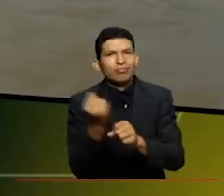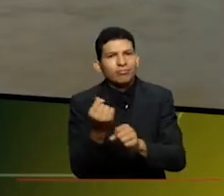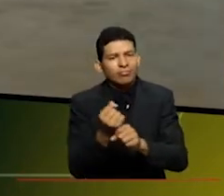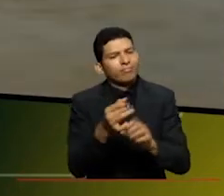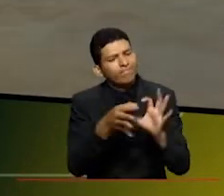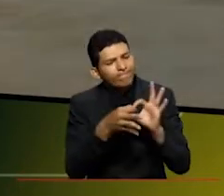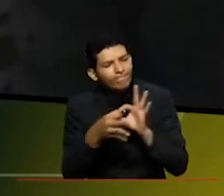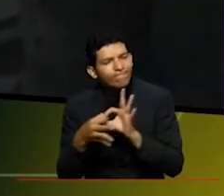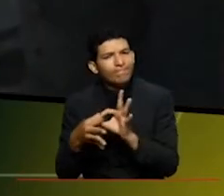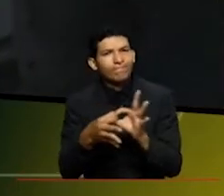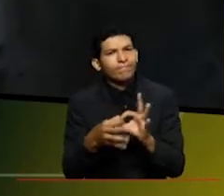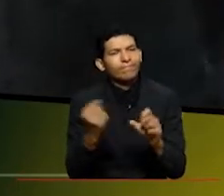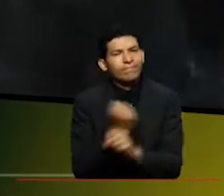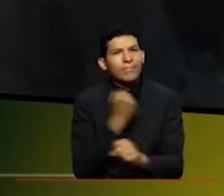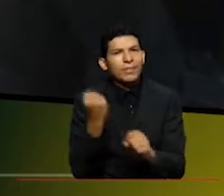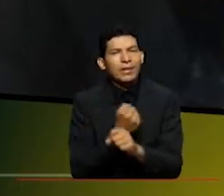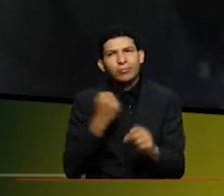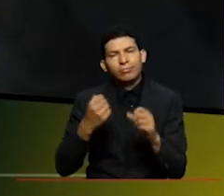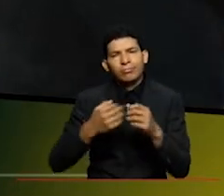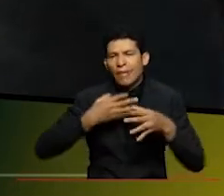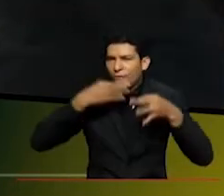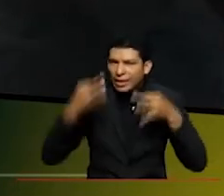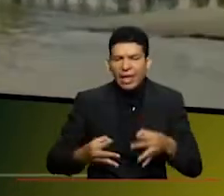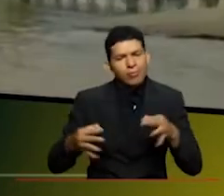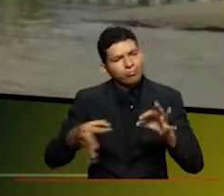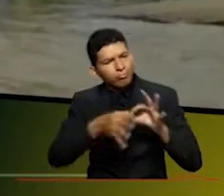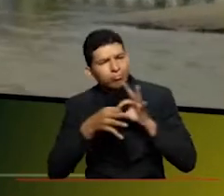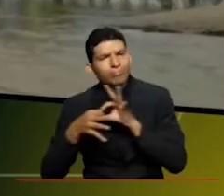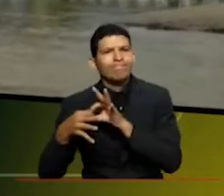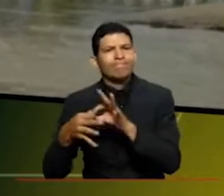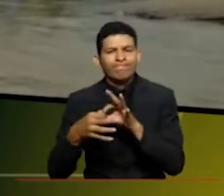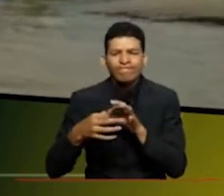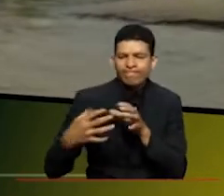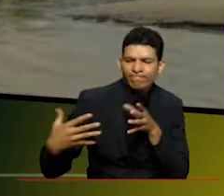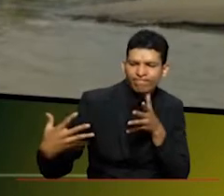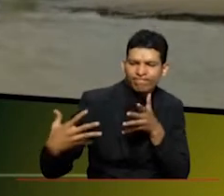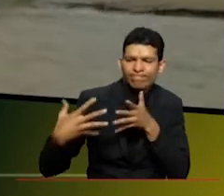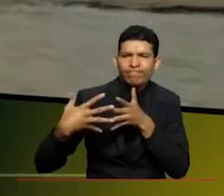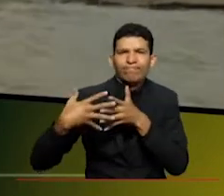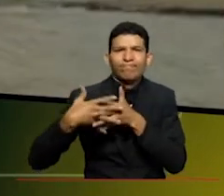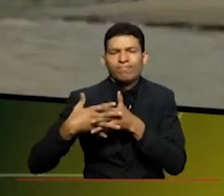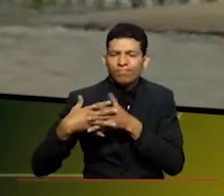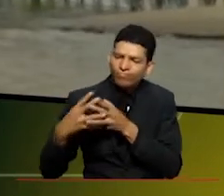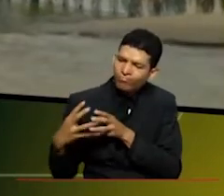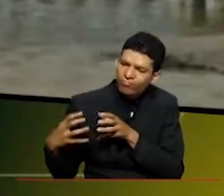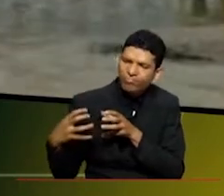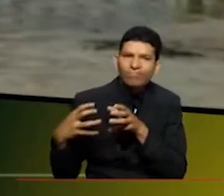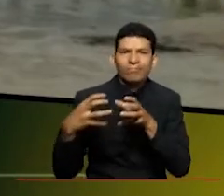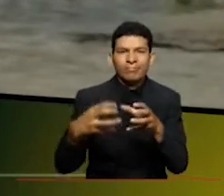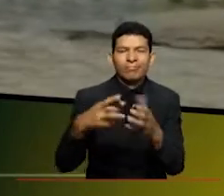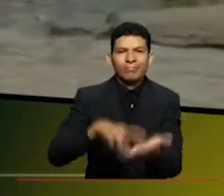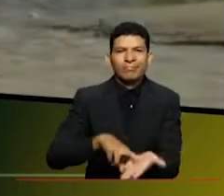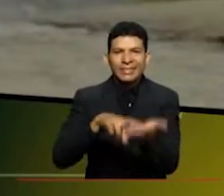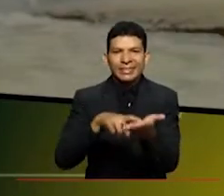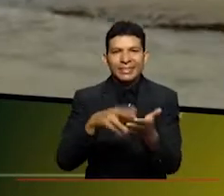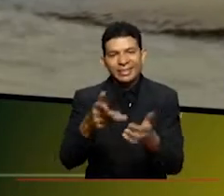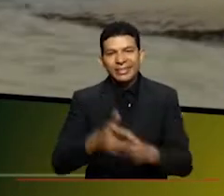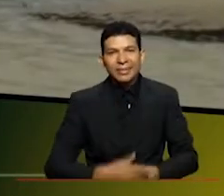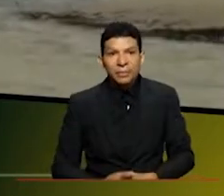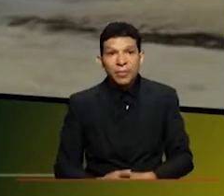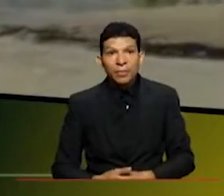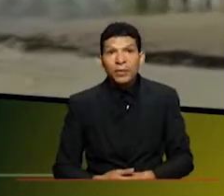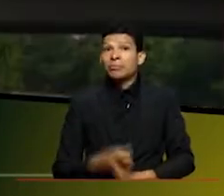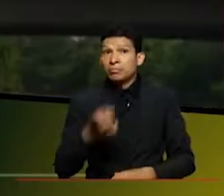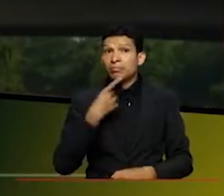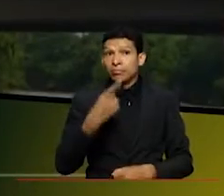unidos pero trabajar de verdad para dios juntarnos todos y hacer equipo y salir a recuperar nuestros ríos claro profesor usted lo decía